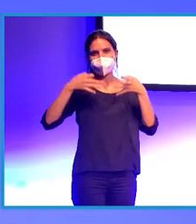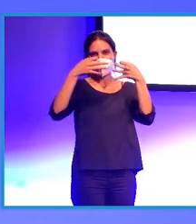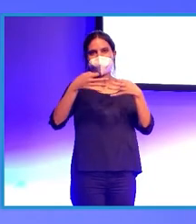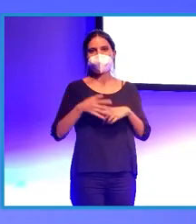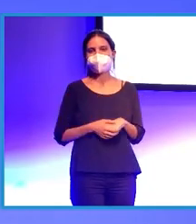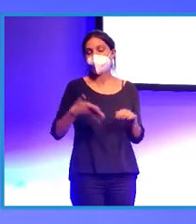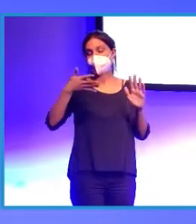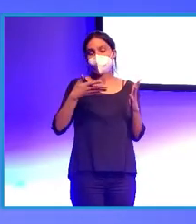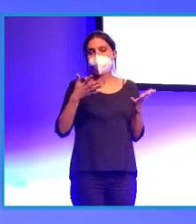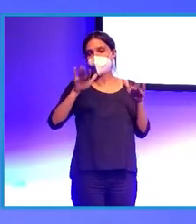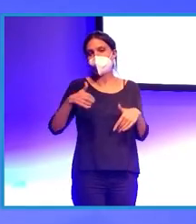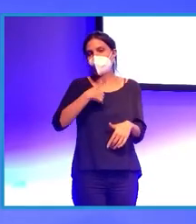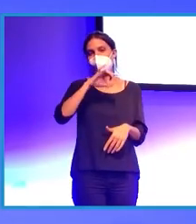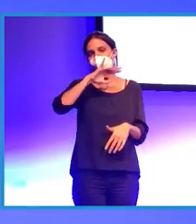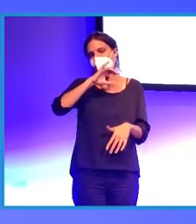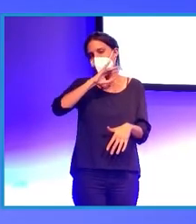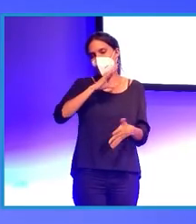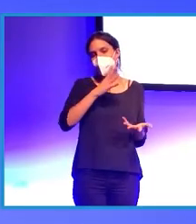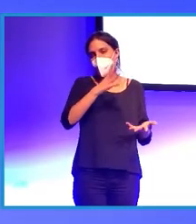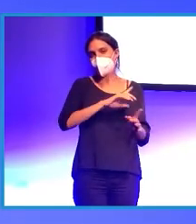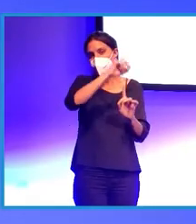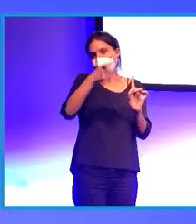creo que estoy muy contento con eso, con esa solución.